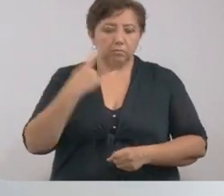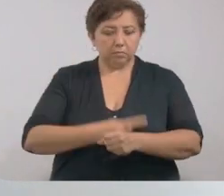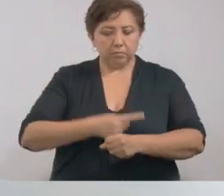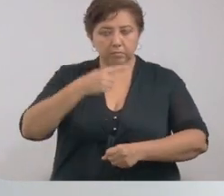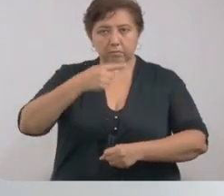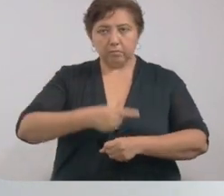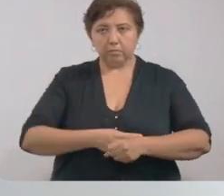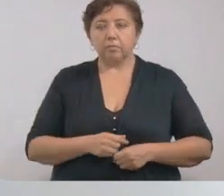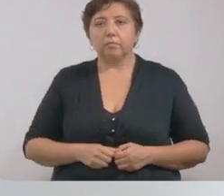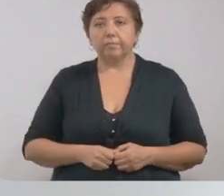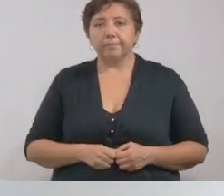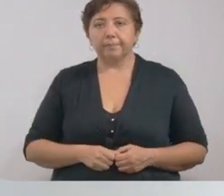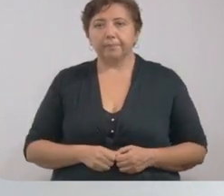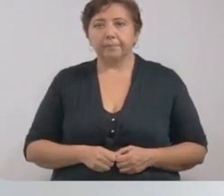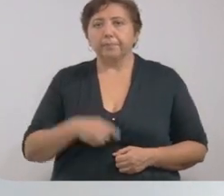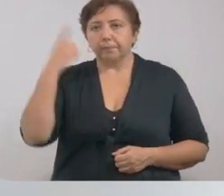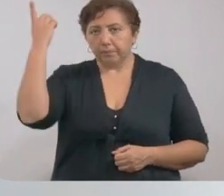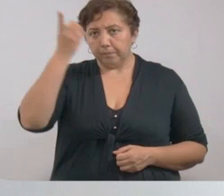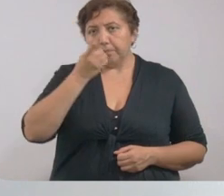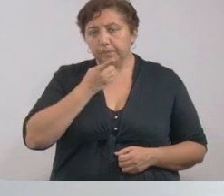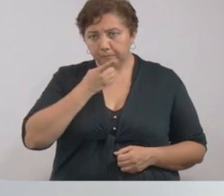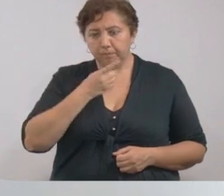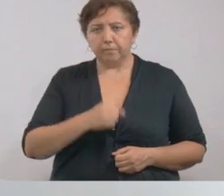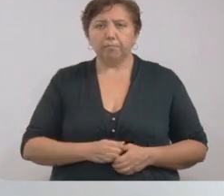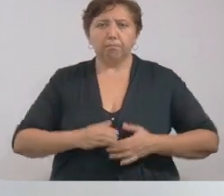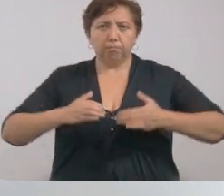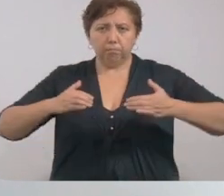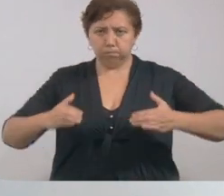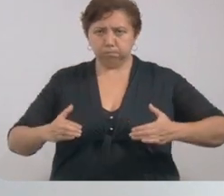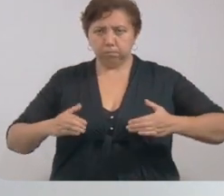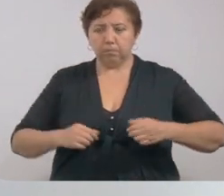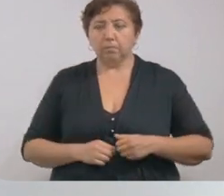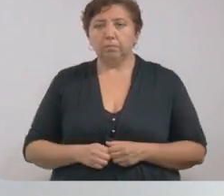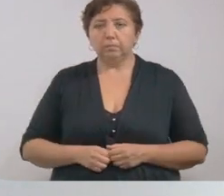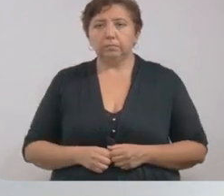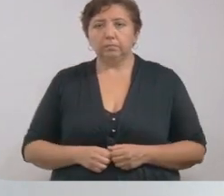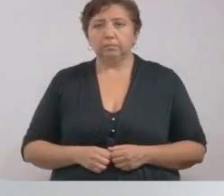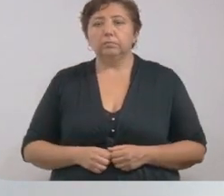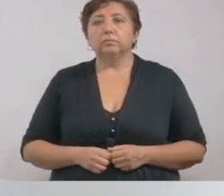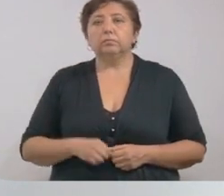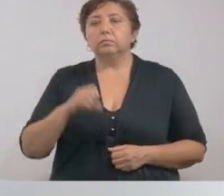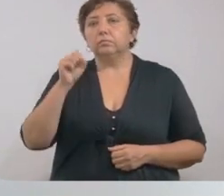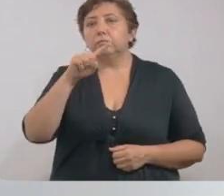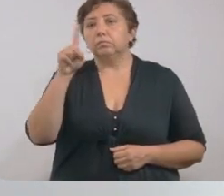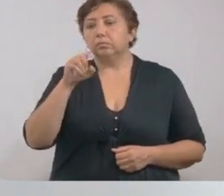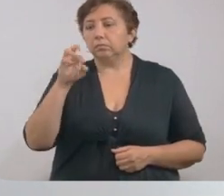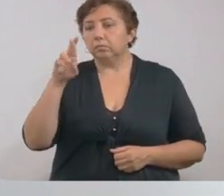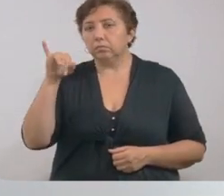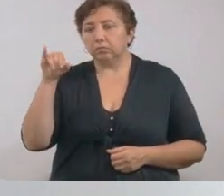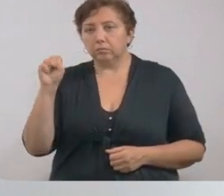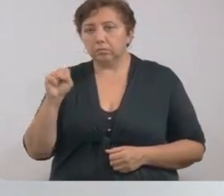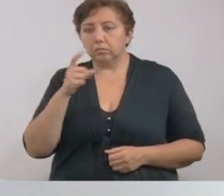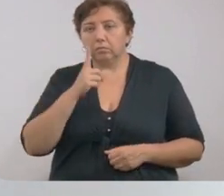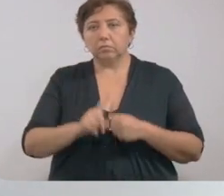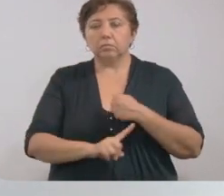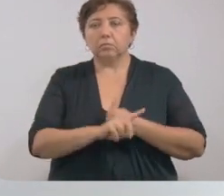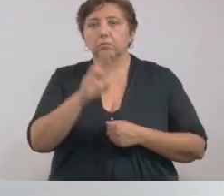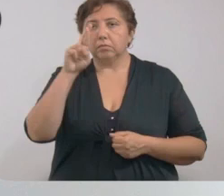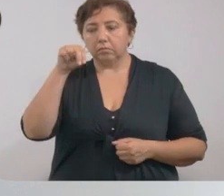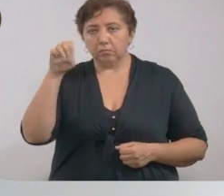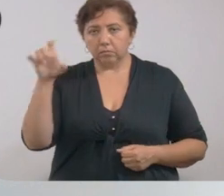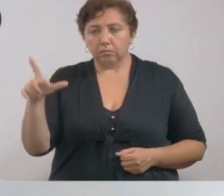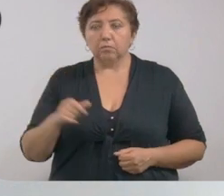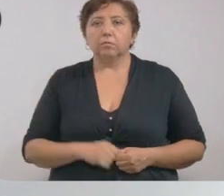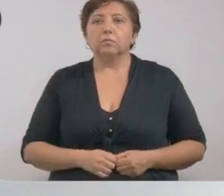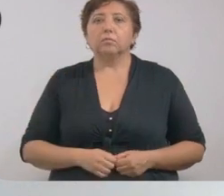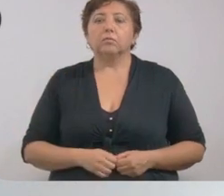hipertensión arterial sistémica, diabetes mellitus, obesidad, psoriasis e insuficiencia renal crónica.